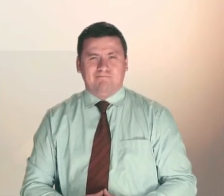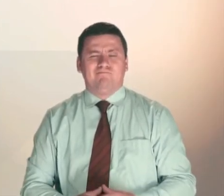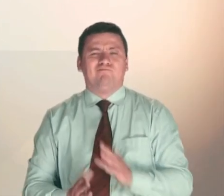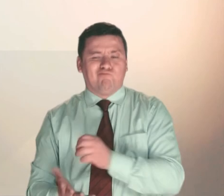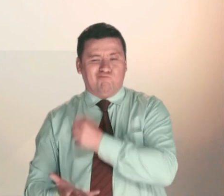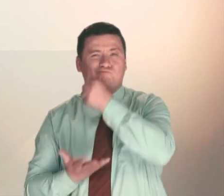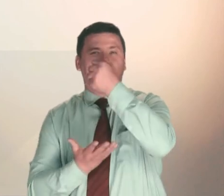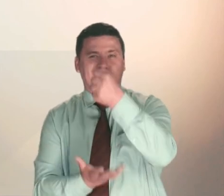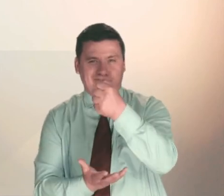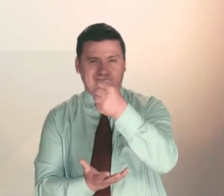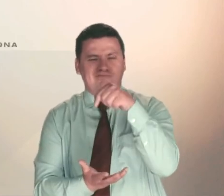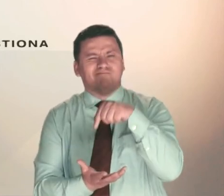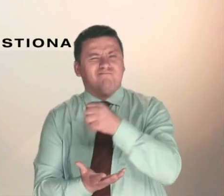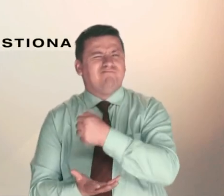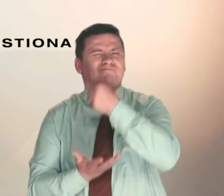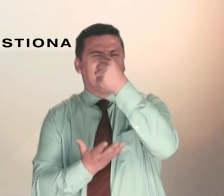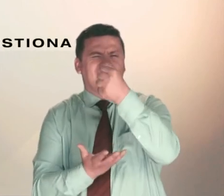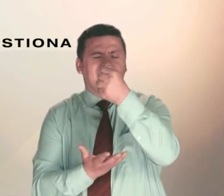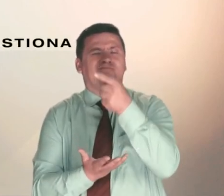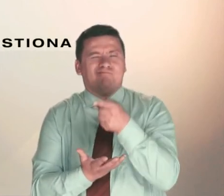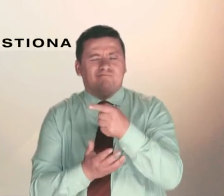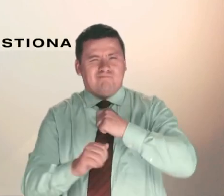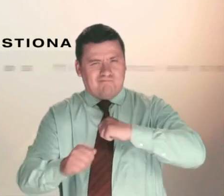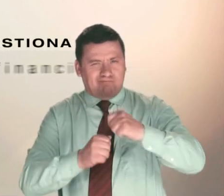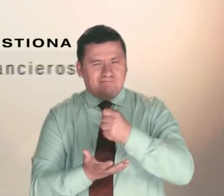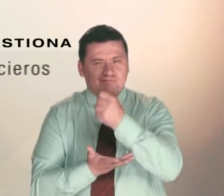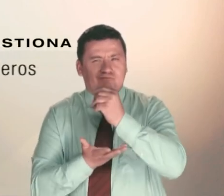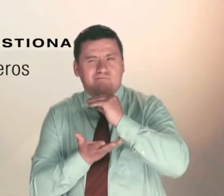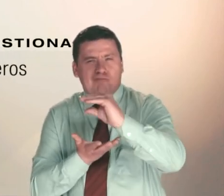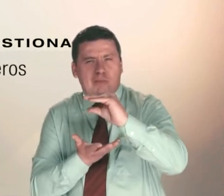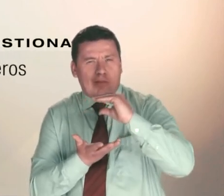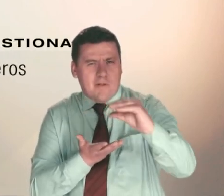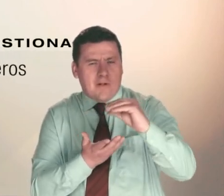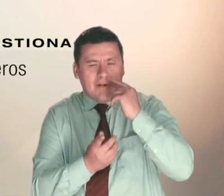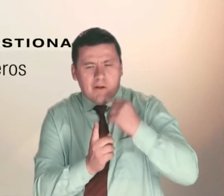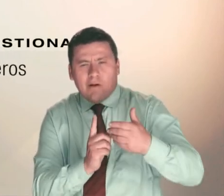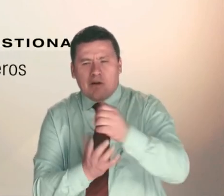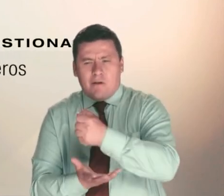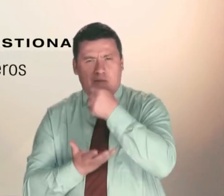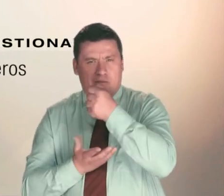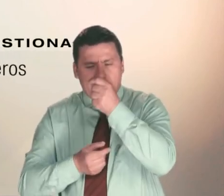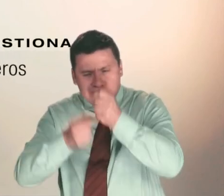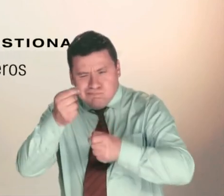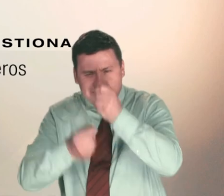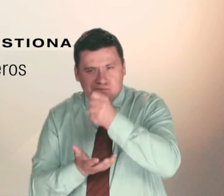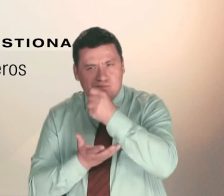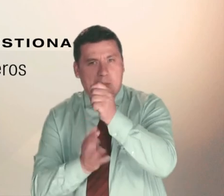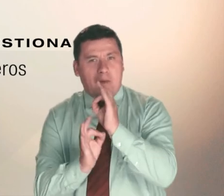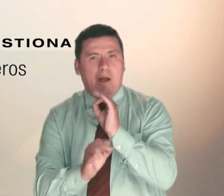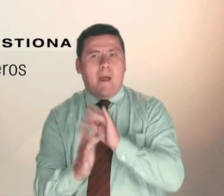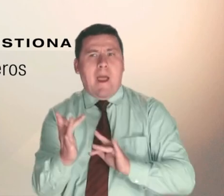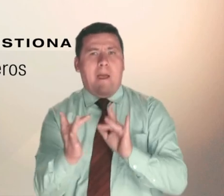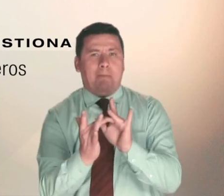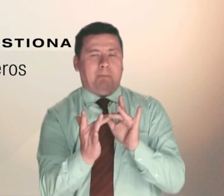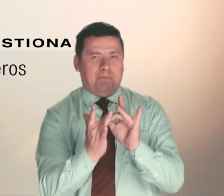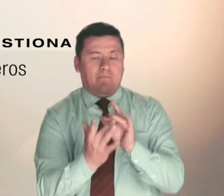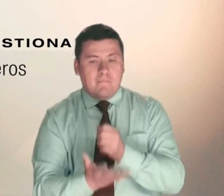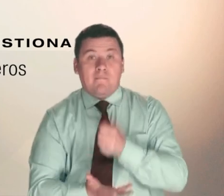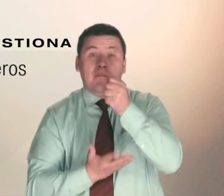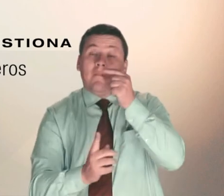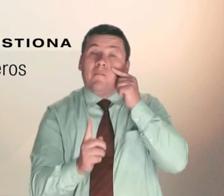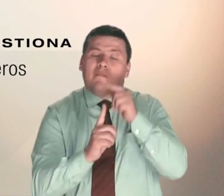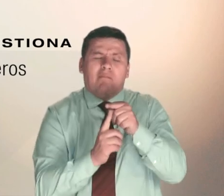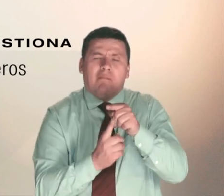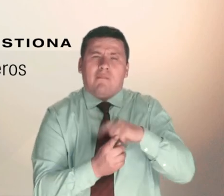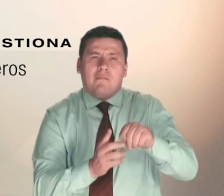Financiero. Este plantea y gestiona la ejecución y protección de los recursos financieros. Para esto se gestionará el presupuesto